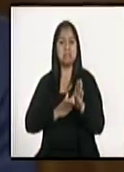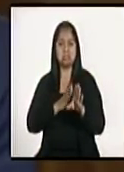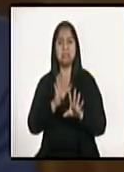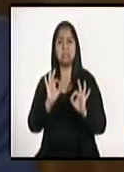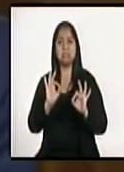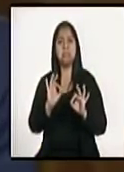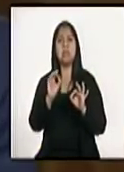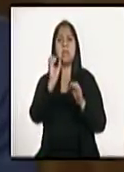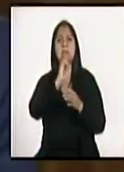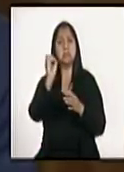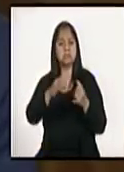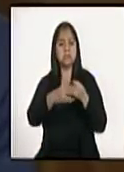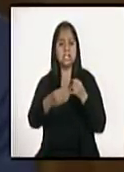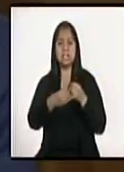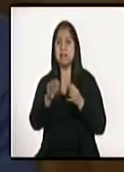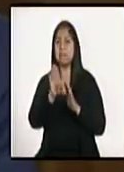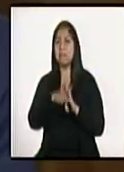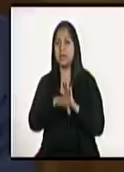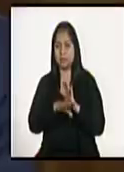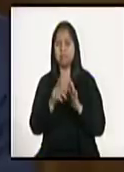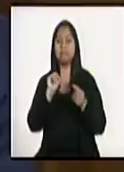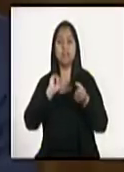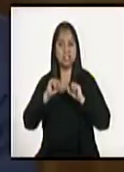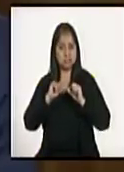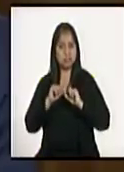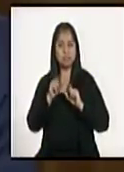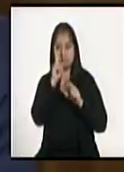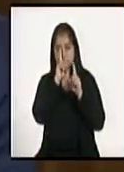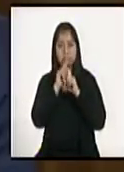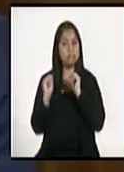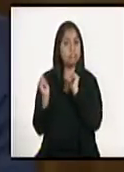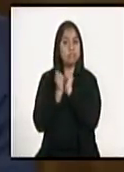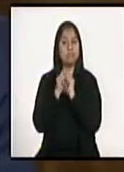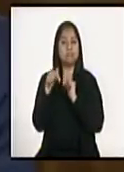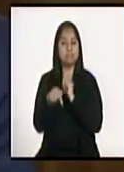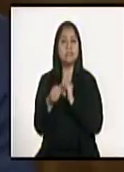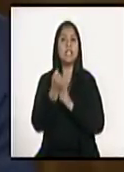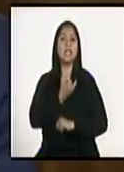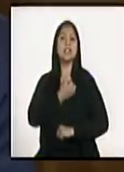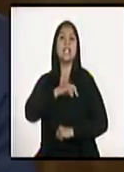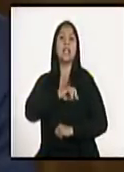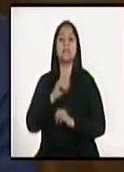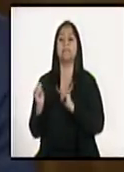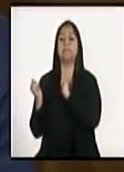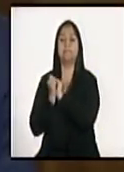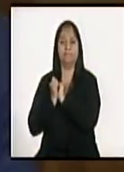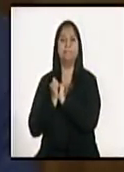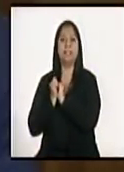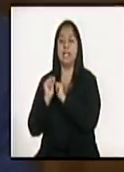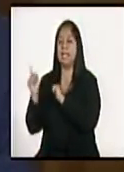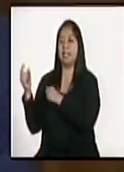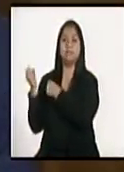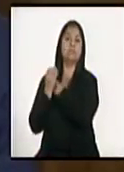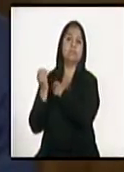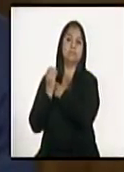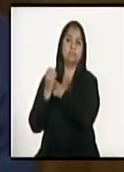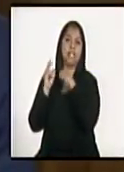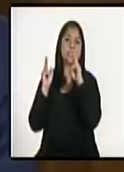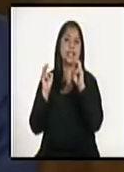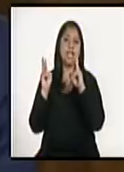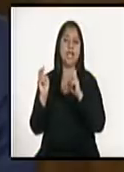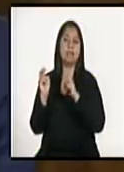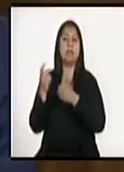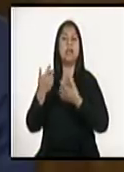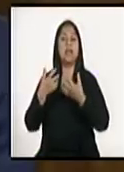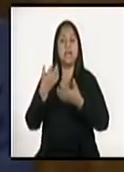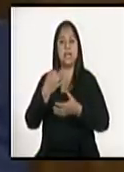mercado, cuotas accesibles y se cuenta con el acompañamiento permanente del INTECAP, quienes aportarán su asesoría en temas de emprendimiento